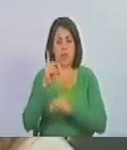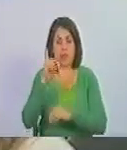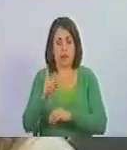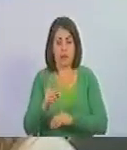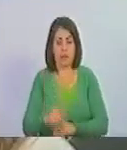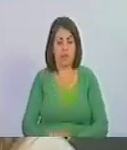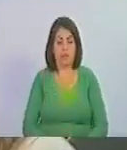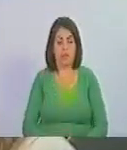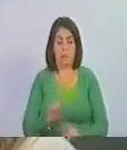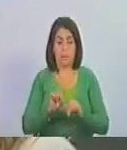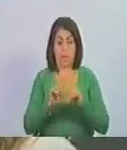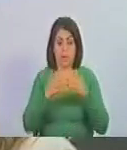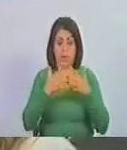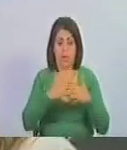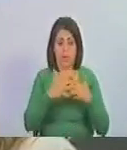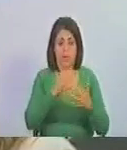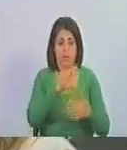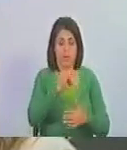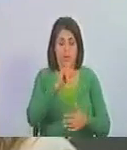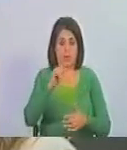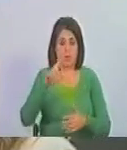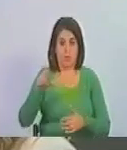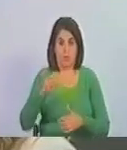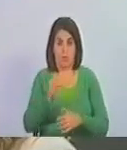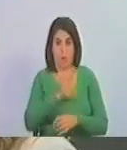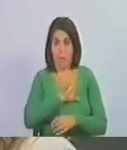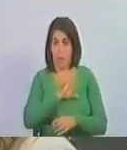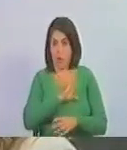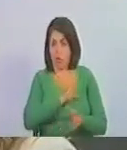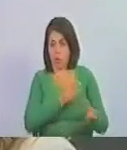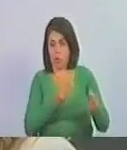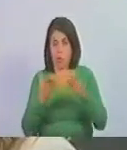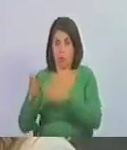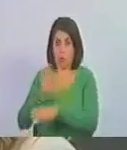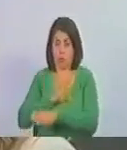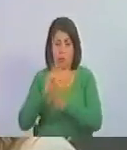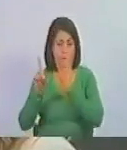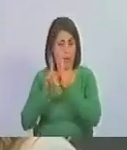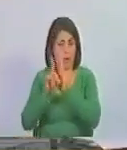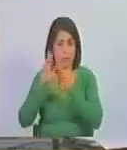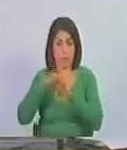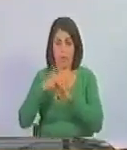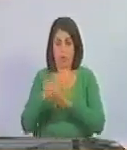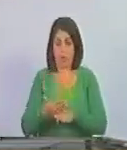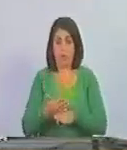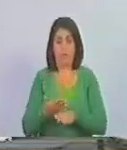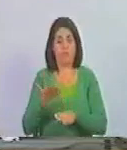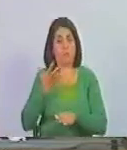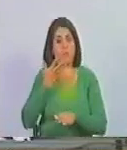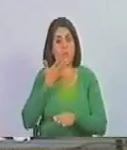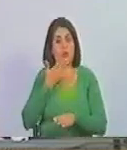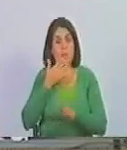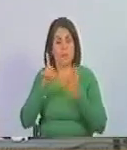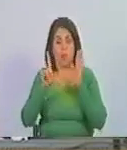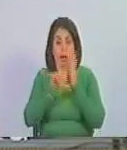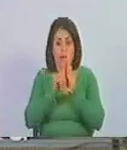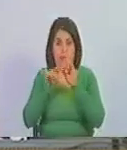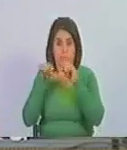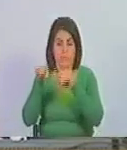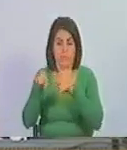que la empresa Cisco pase a su legítimo dueño porque en el hipotético caso negado